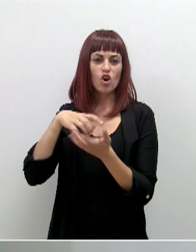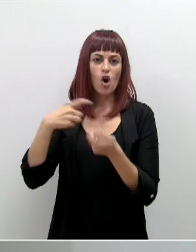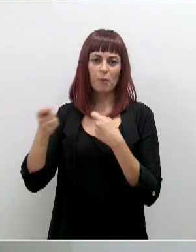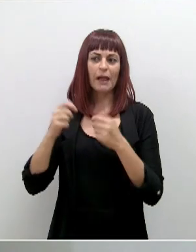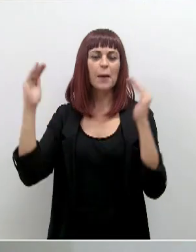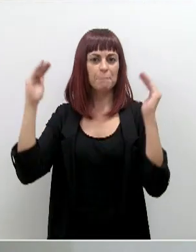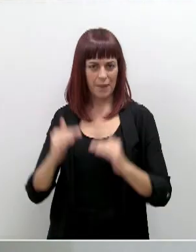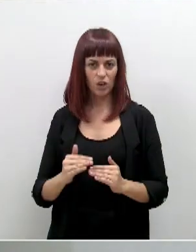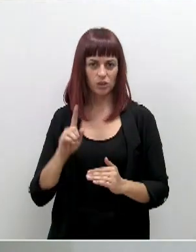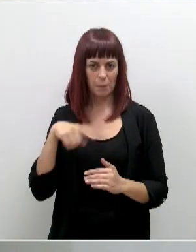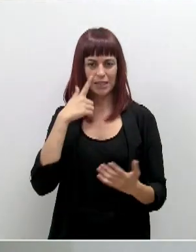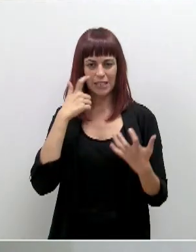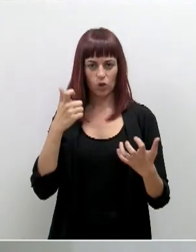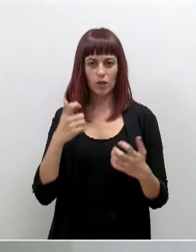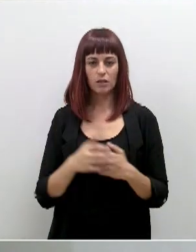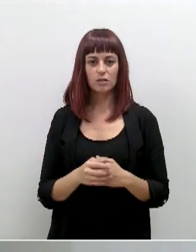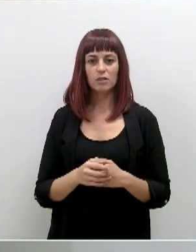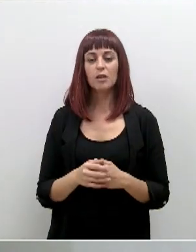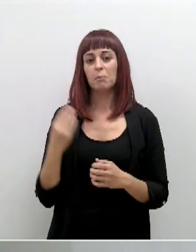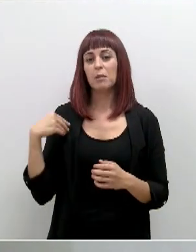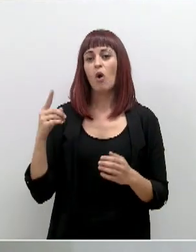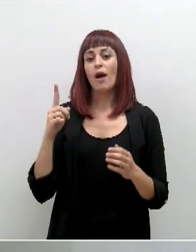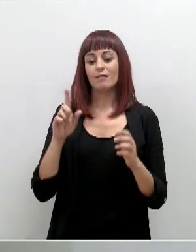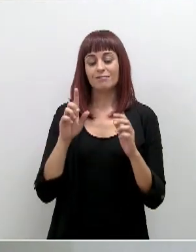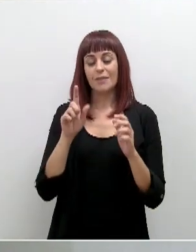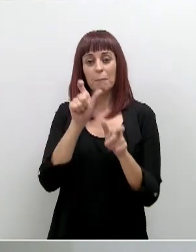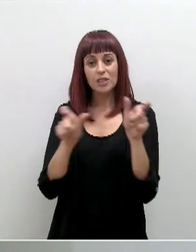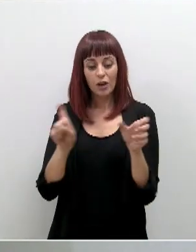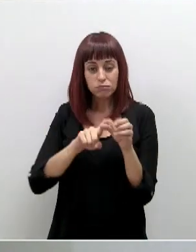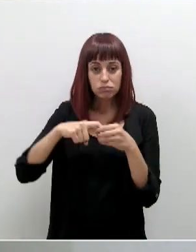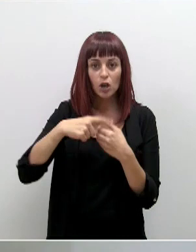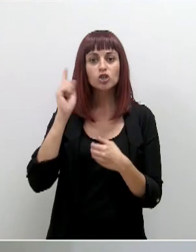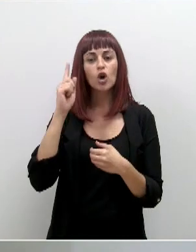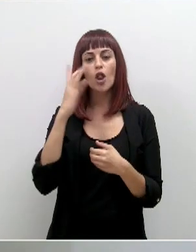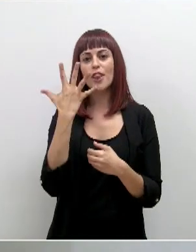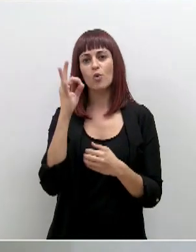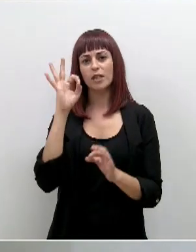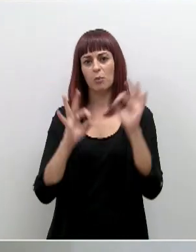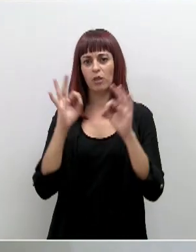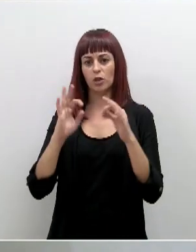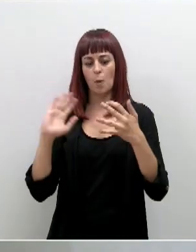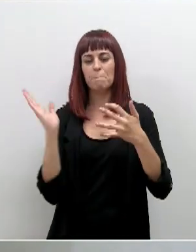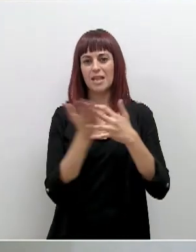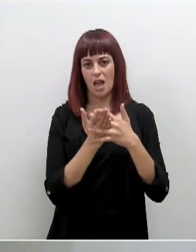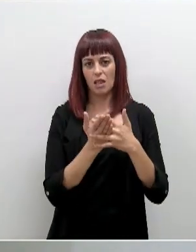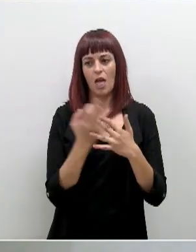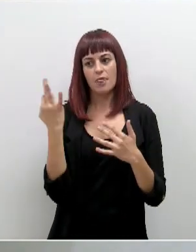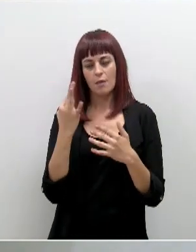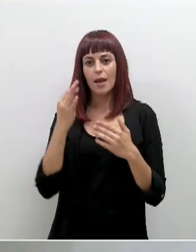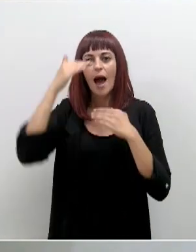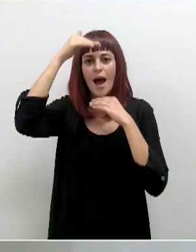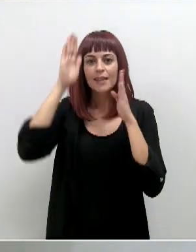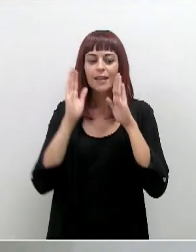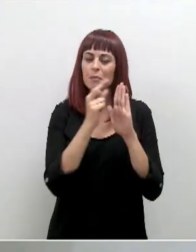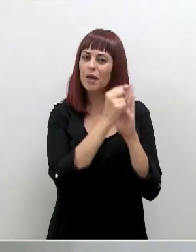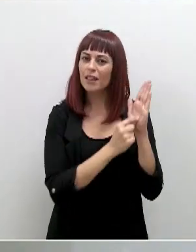reducción notable del aforo en esta etapa, al 50%, y esperamos que siga la gente yendo con cabeza atendiendo a todas las medidas que estamos